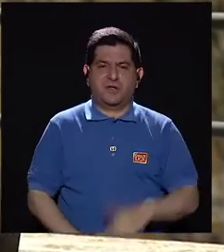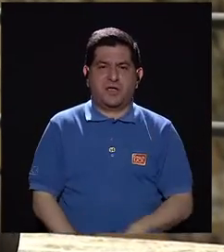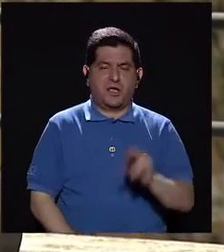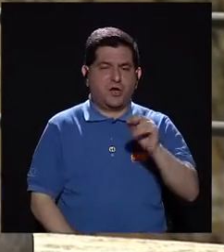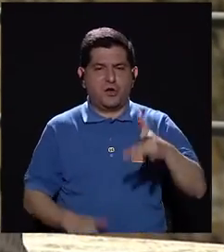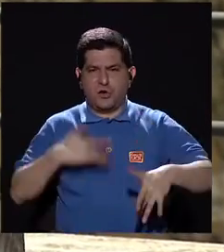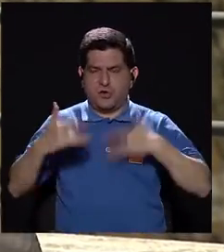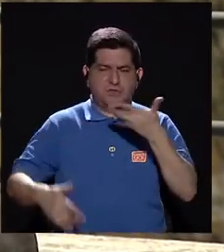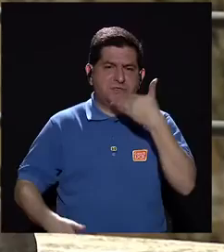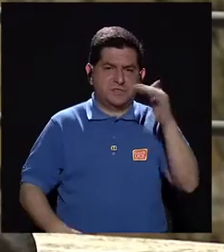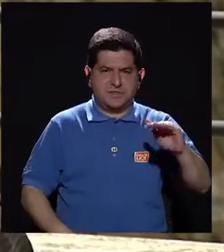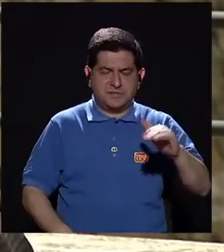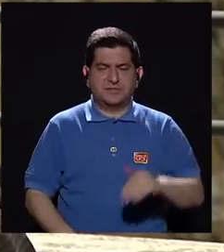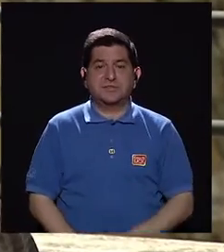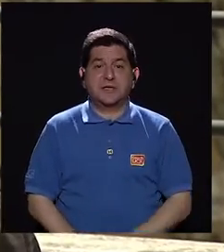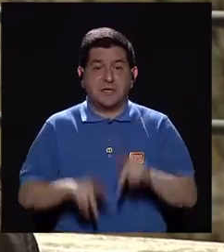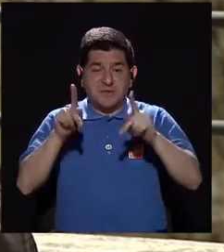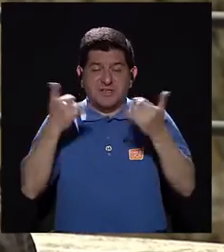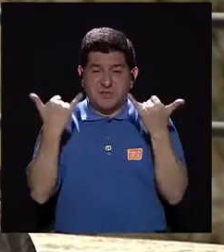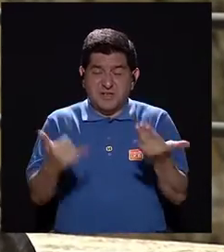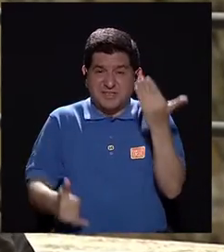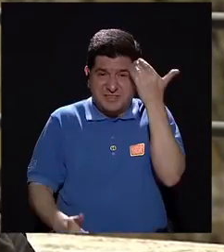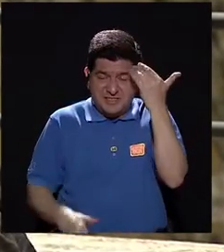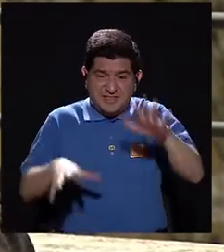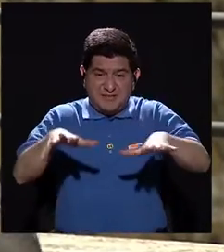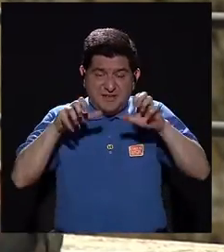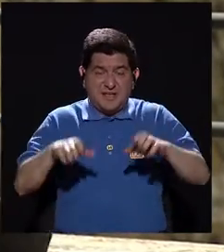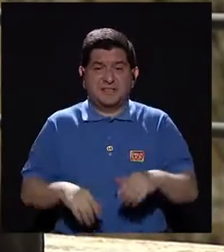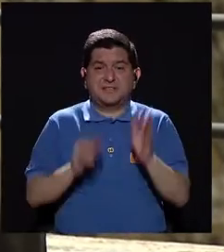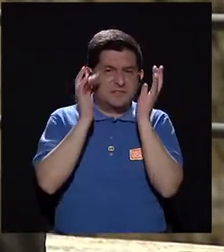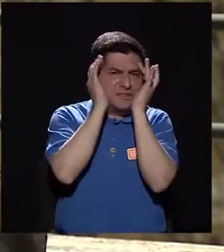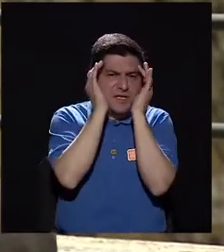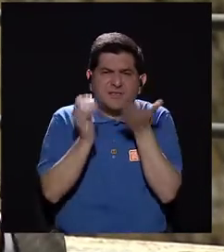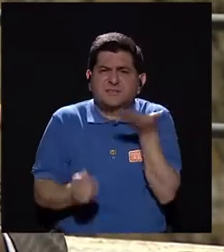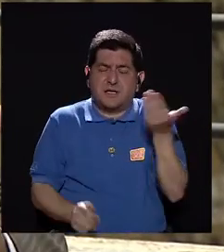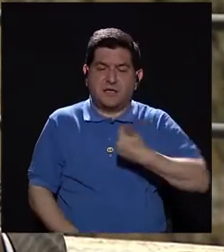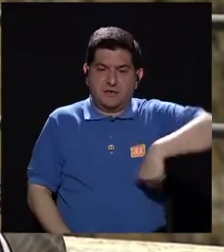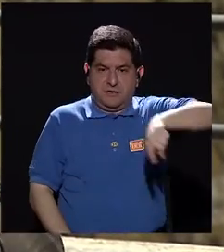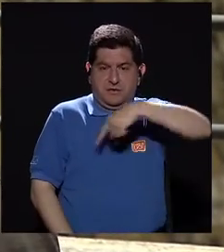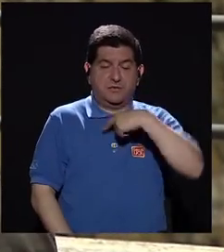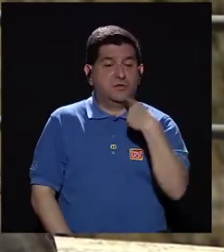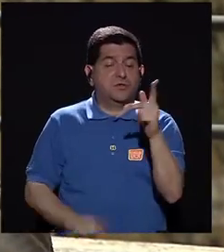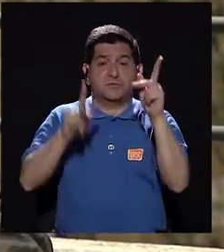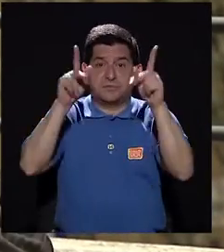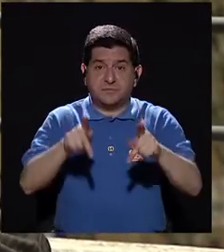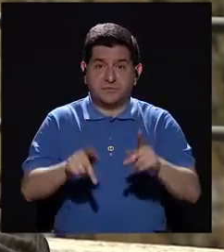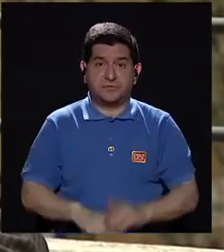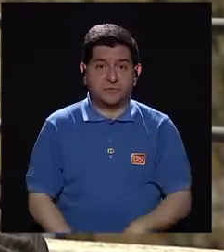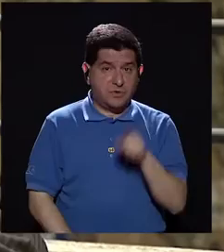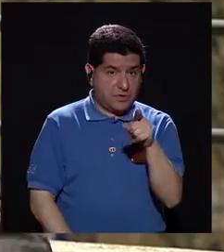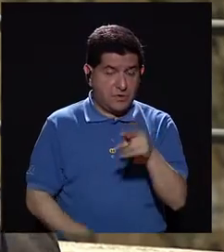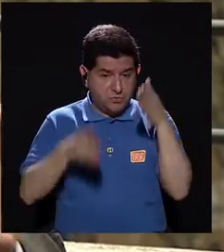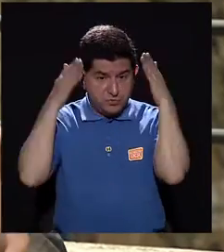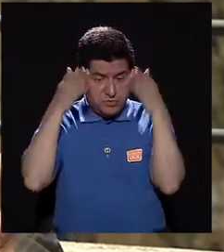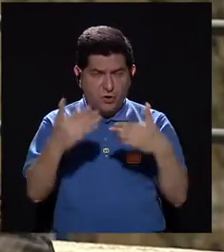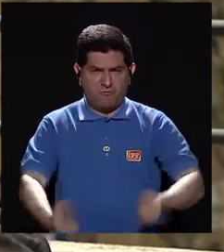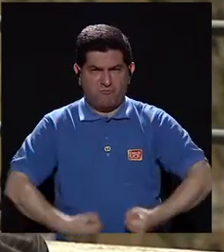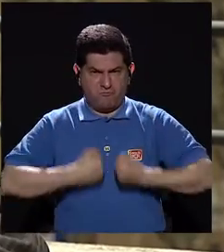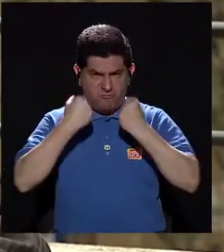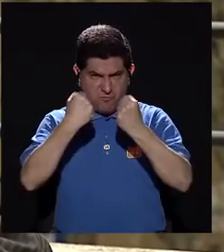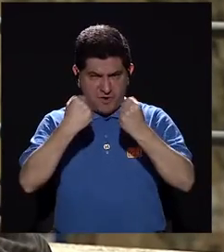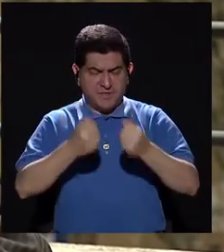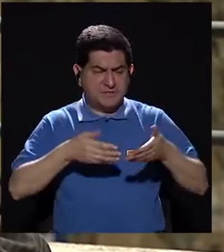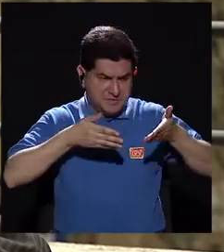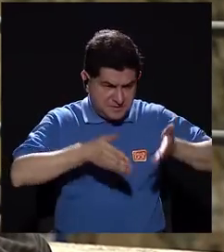mal, porque las personas ya saben qué le genera estrés, qué le genera ansiedad. Entonces, nosotros lo que hacemos es decirle a gente, si usted se enfoca en sus